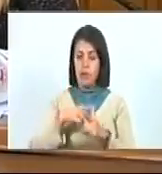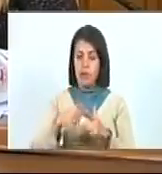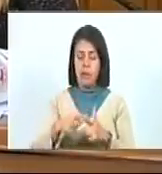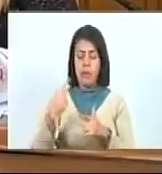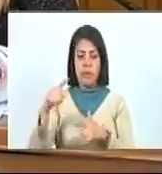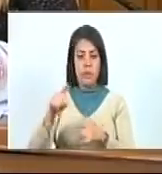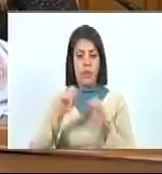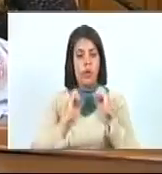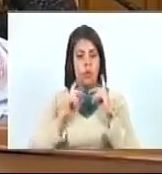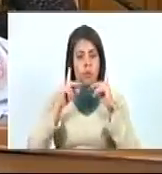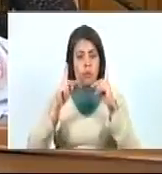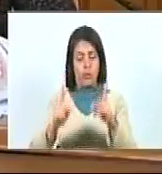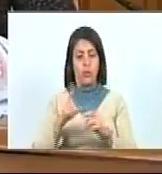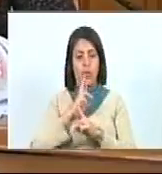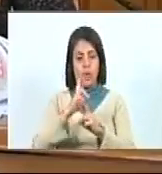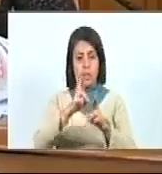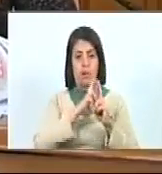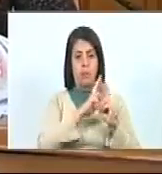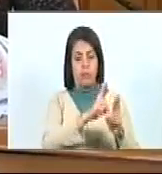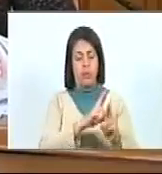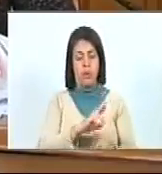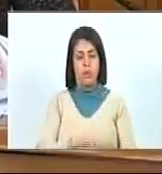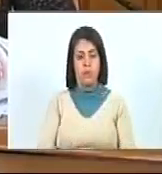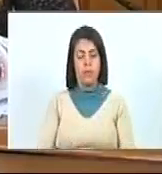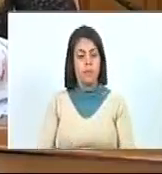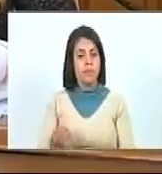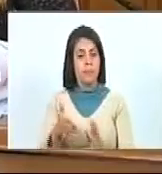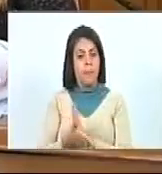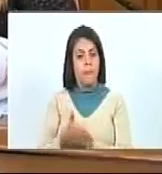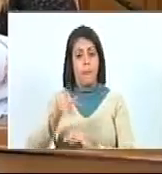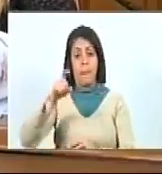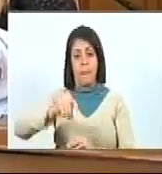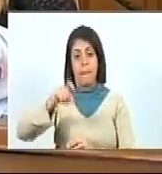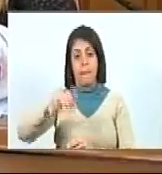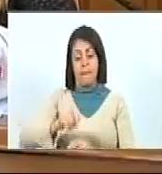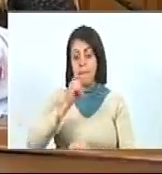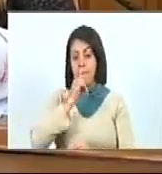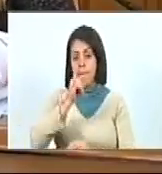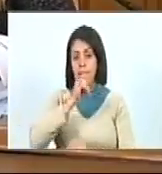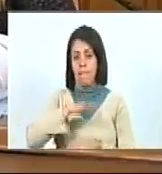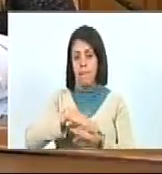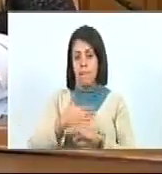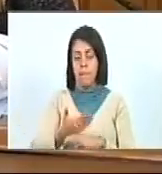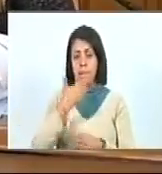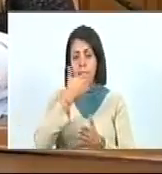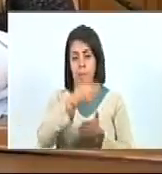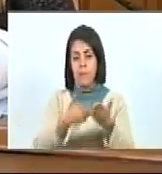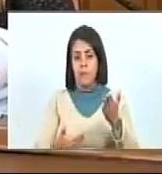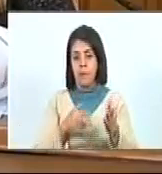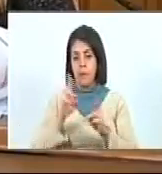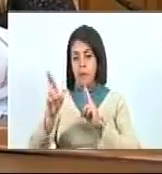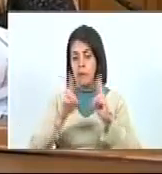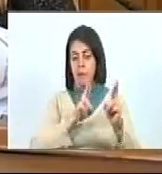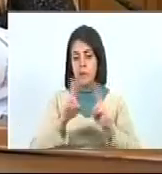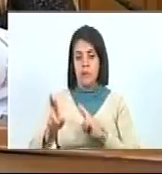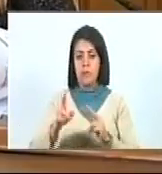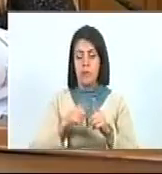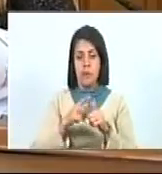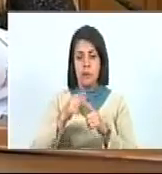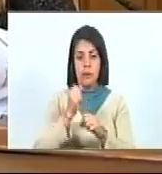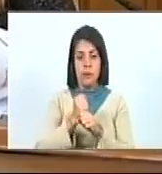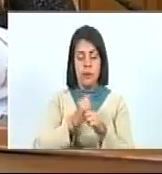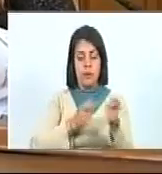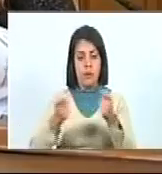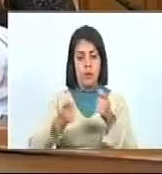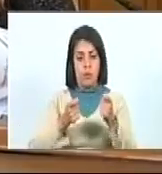obtener oportuna respuesta sobre los requerimientos de información y documentación relacionados con sus funciones de